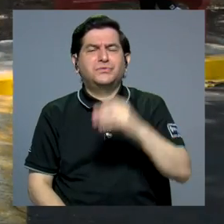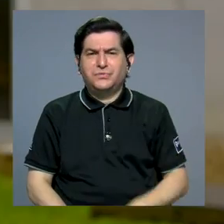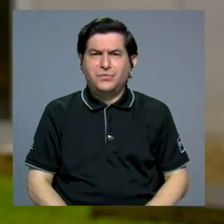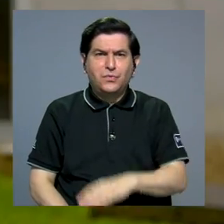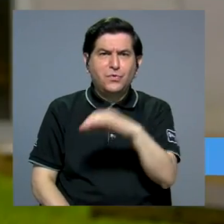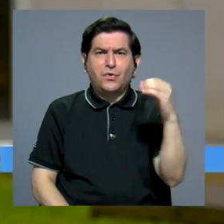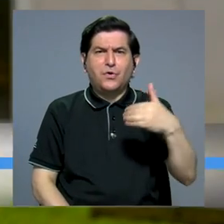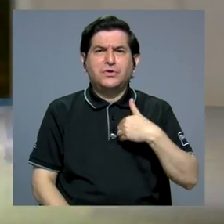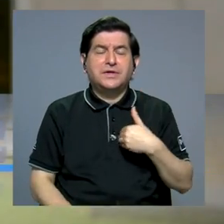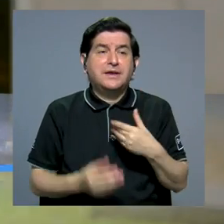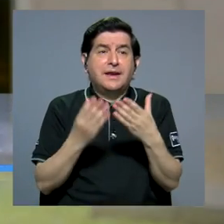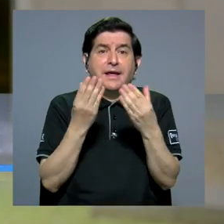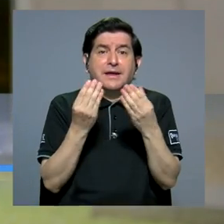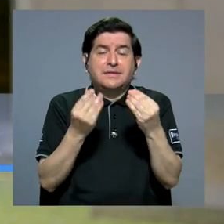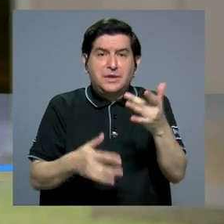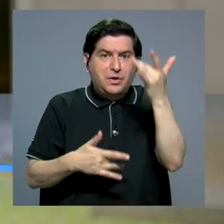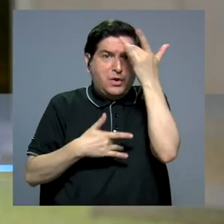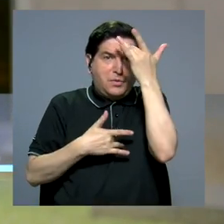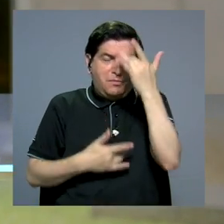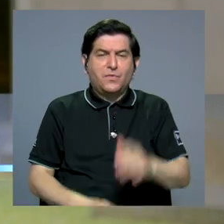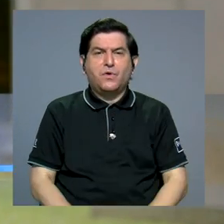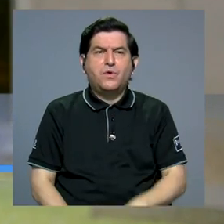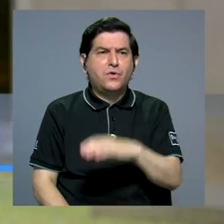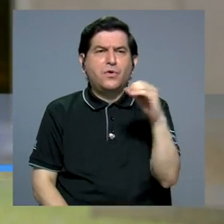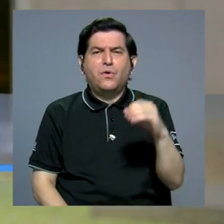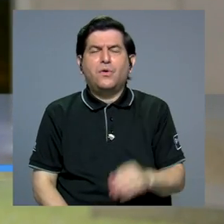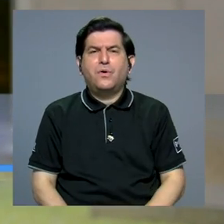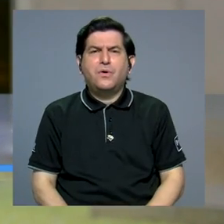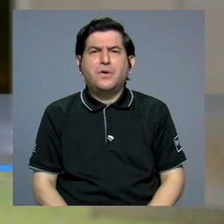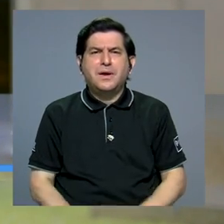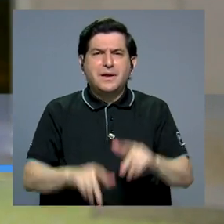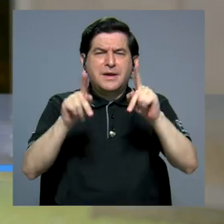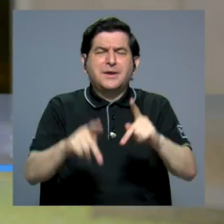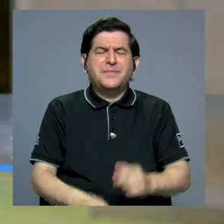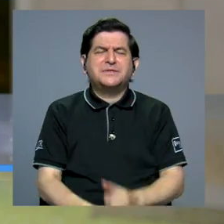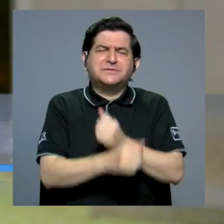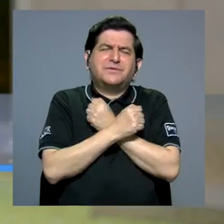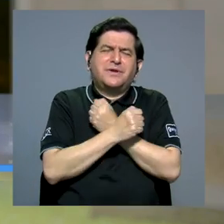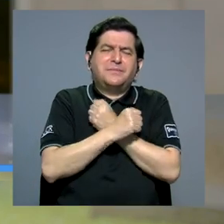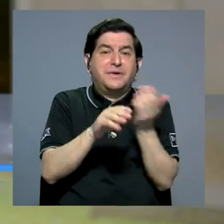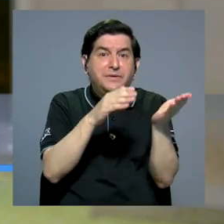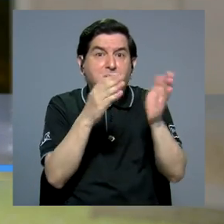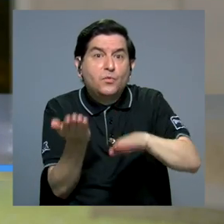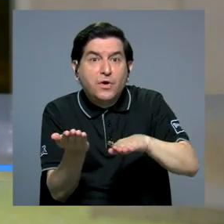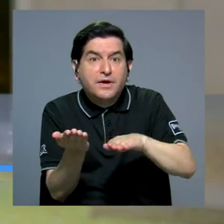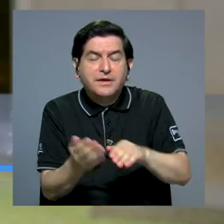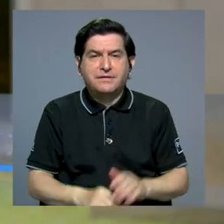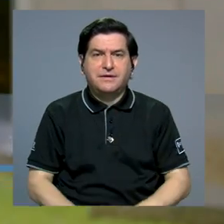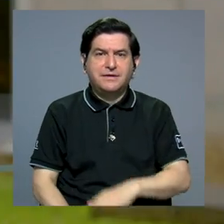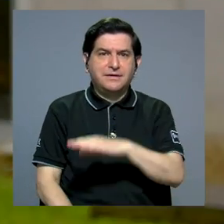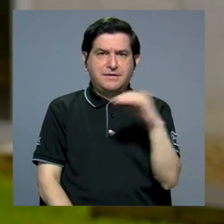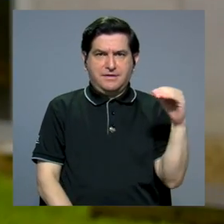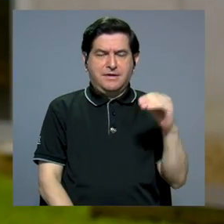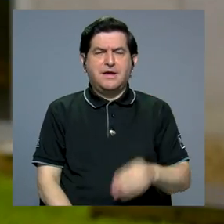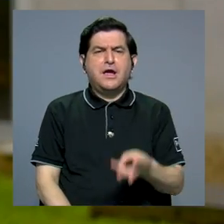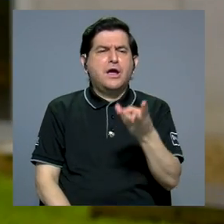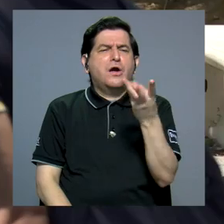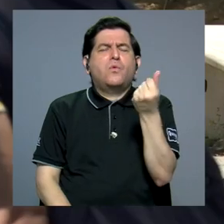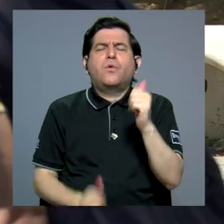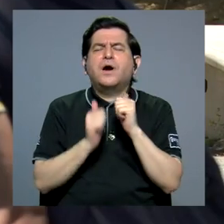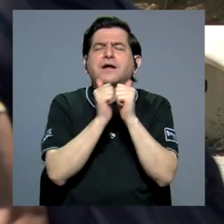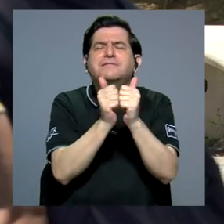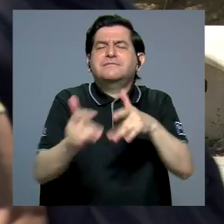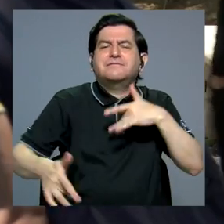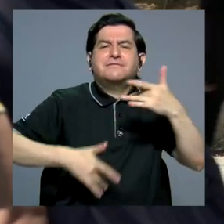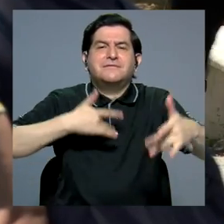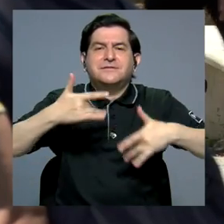futuro, si tienen temor a enfermar, si tienen temor a perder a un ser querido y también les preguntamos qué